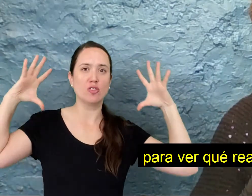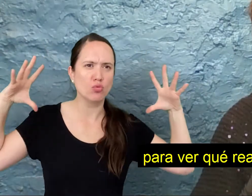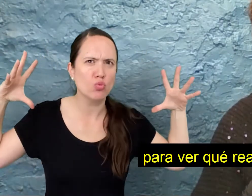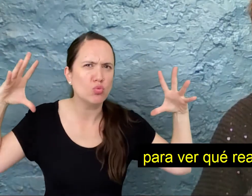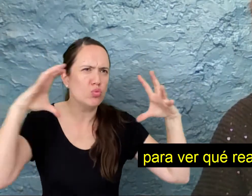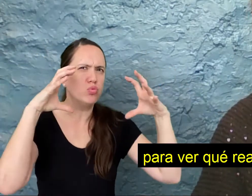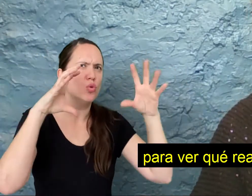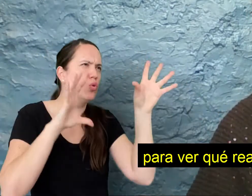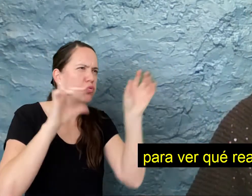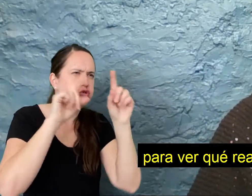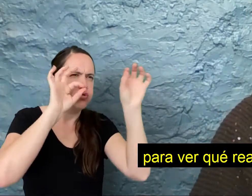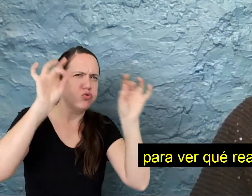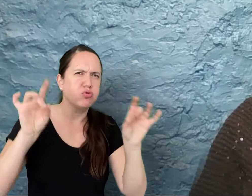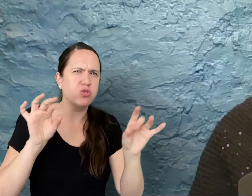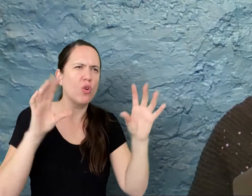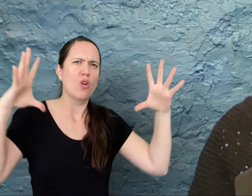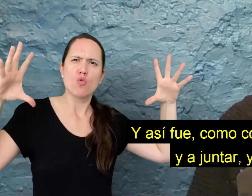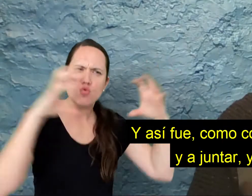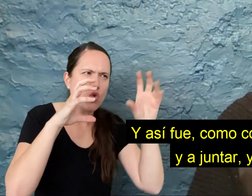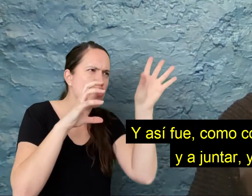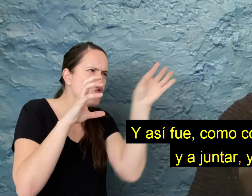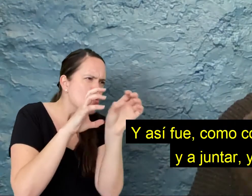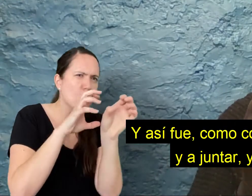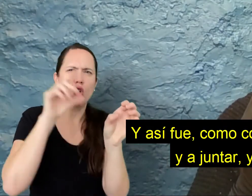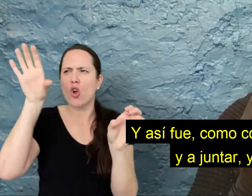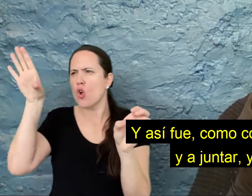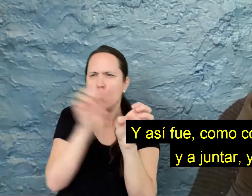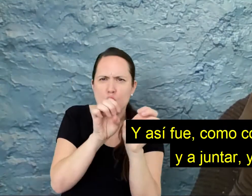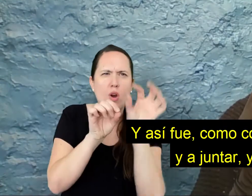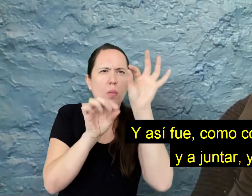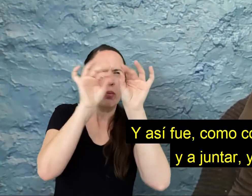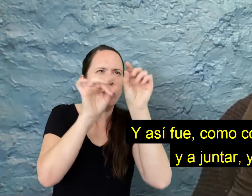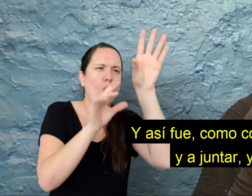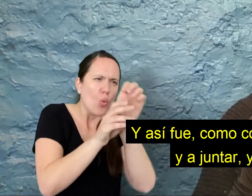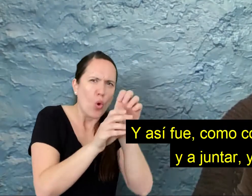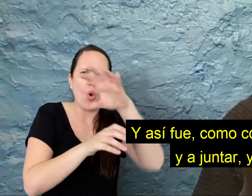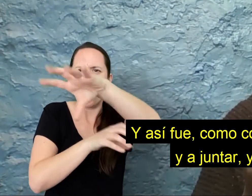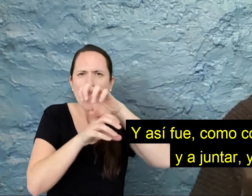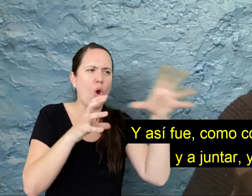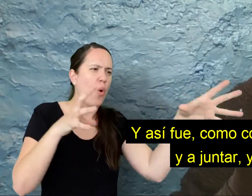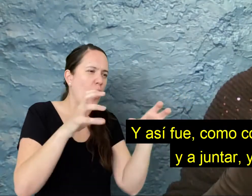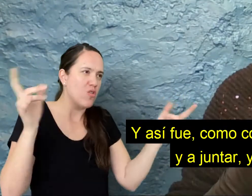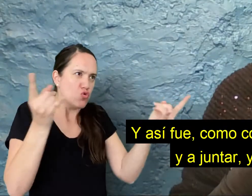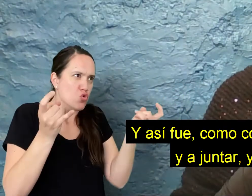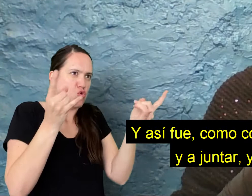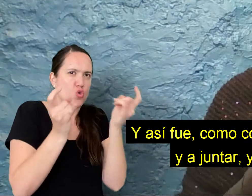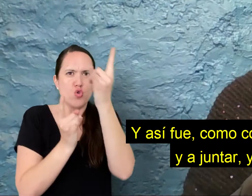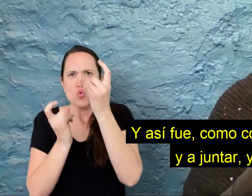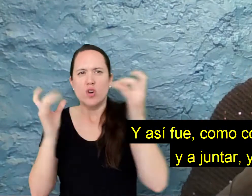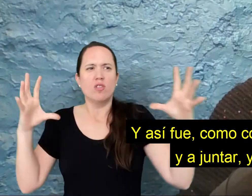ver qué reacción ocurría. Y así fue como comenzó a juntar y